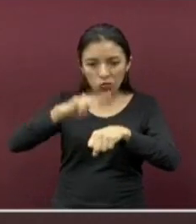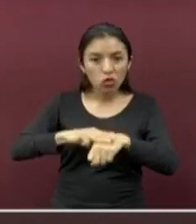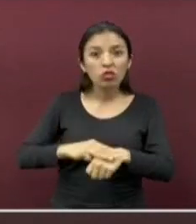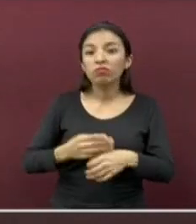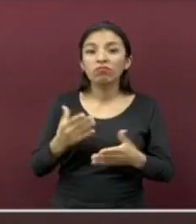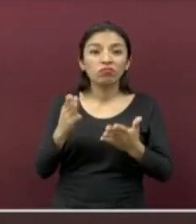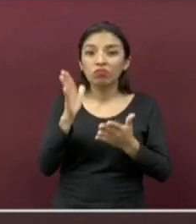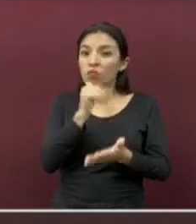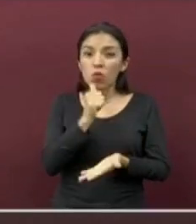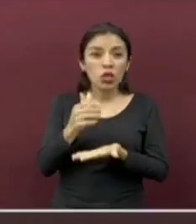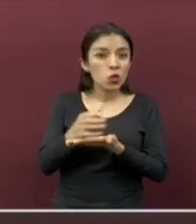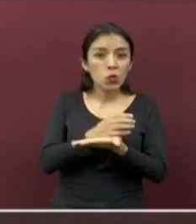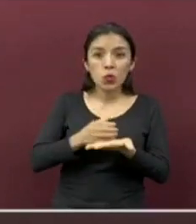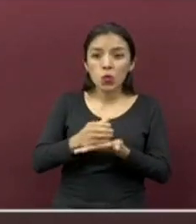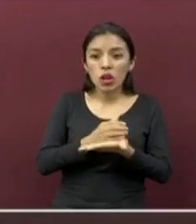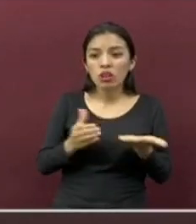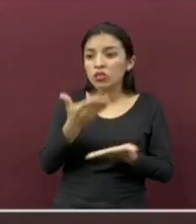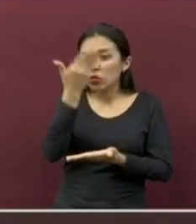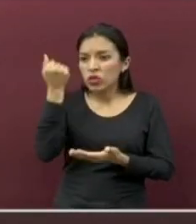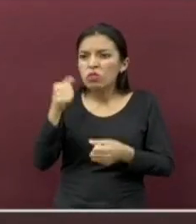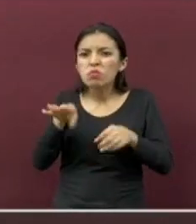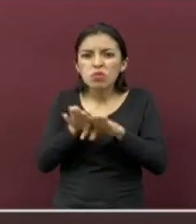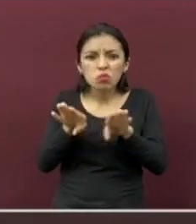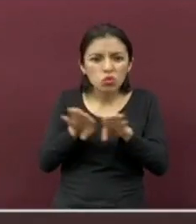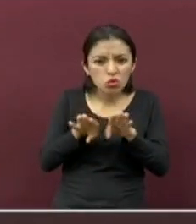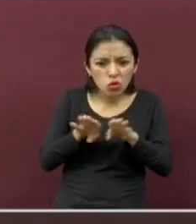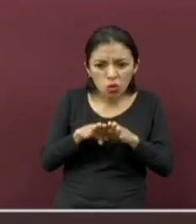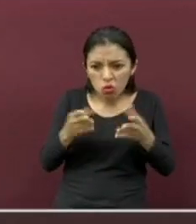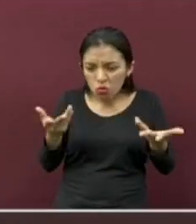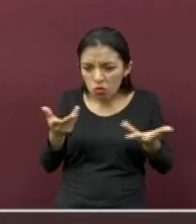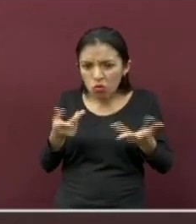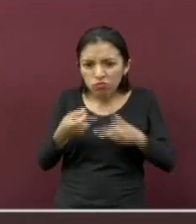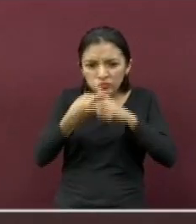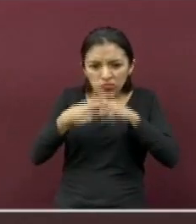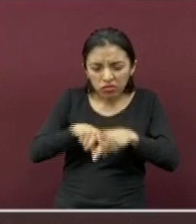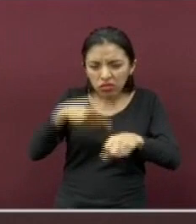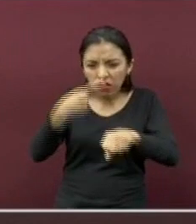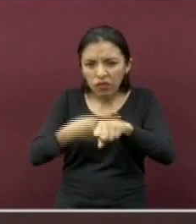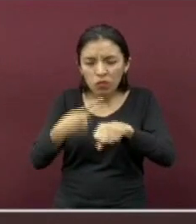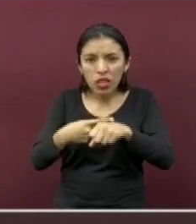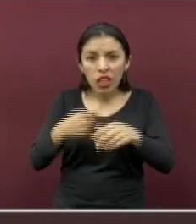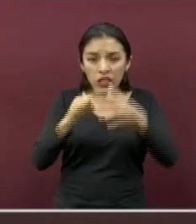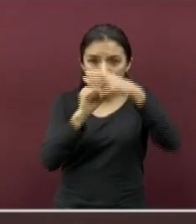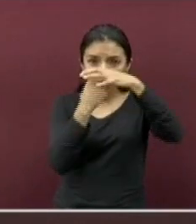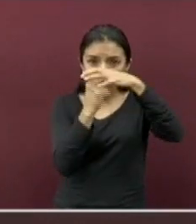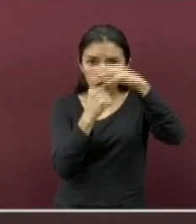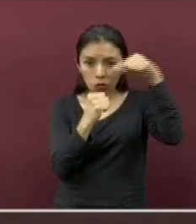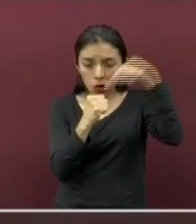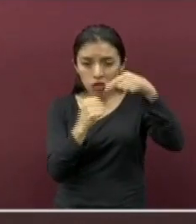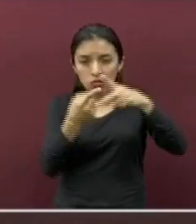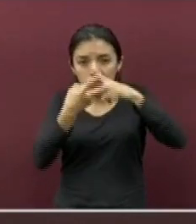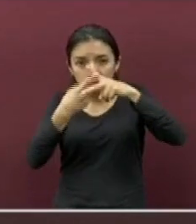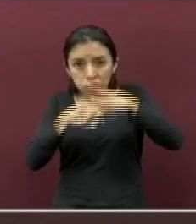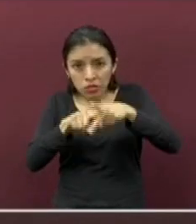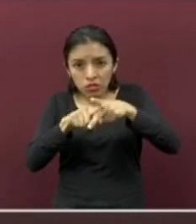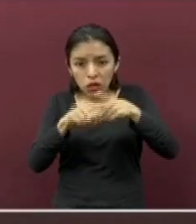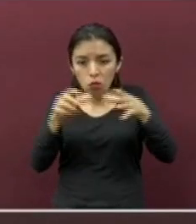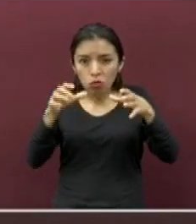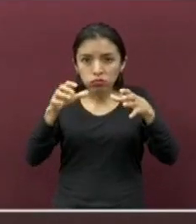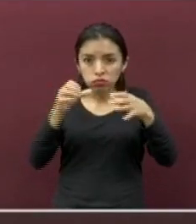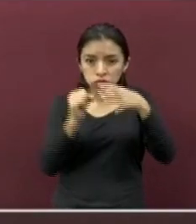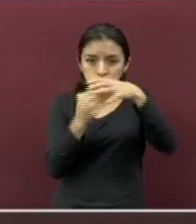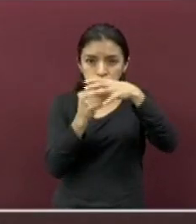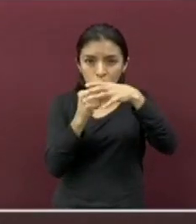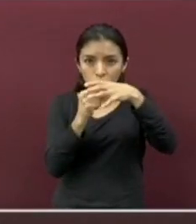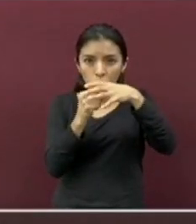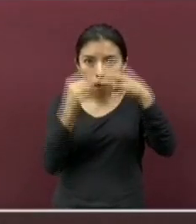la causa que va degenerando las células nerviosas del cerebro y disminuyendo la masa cerebral, de